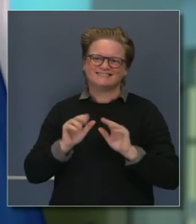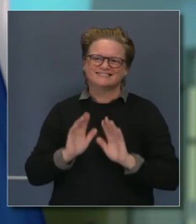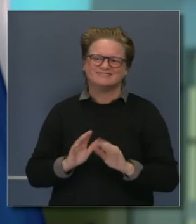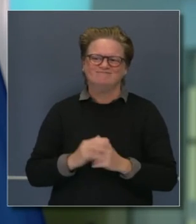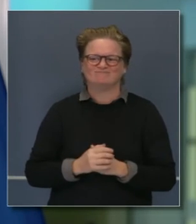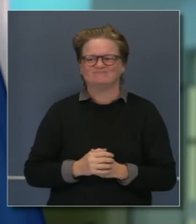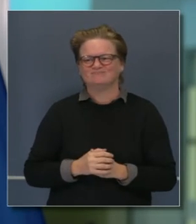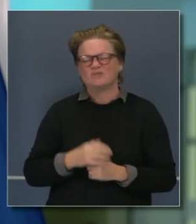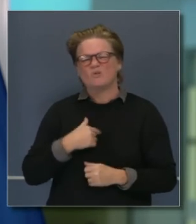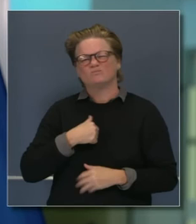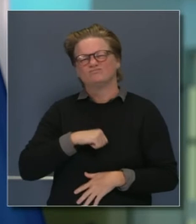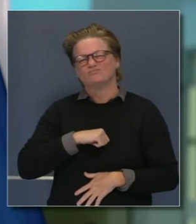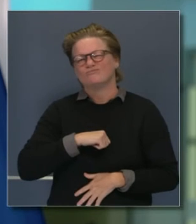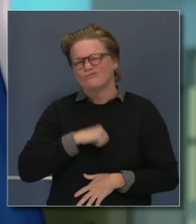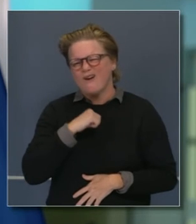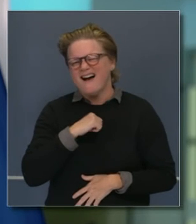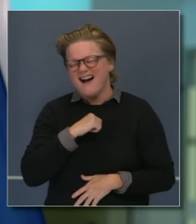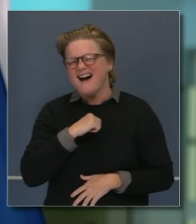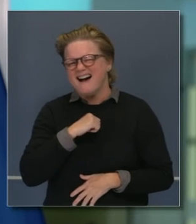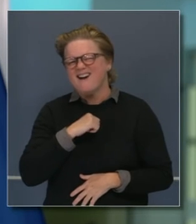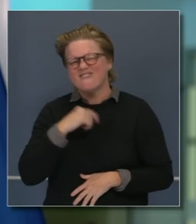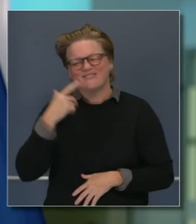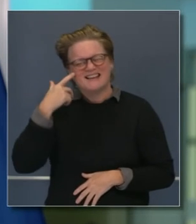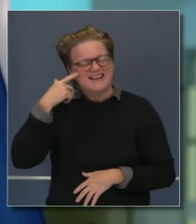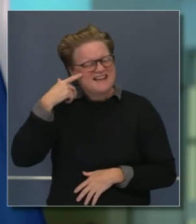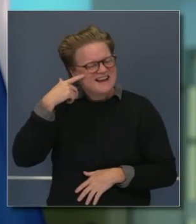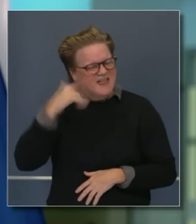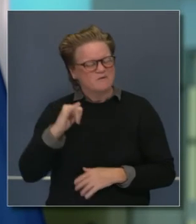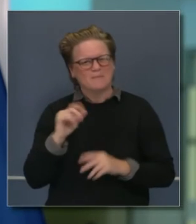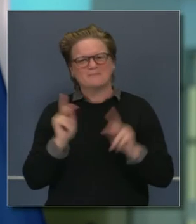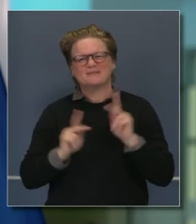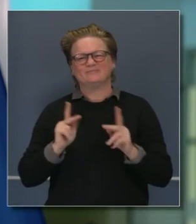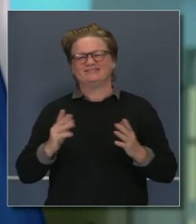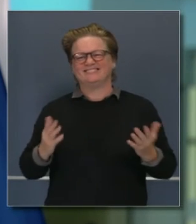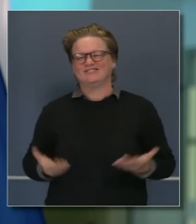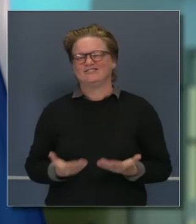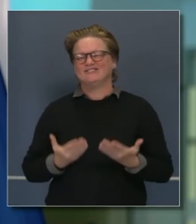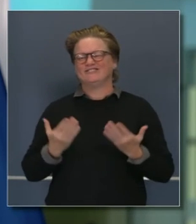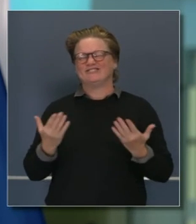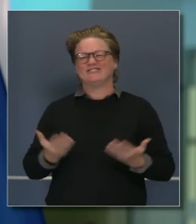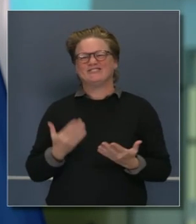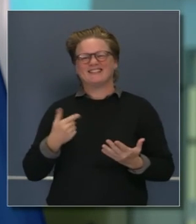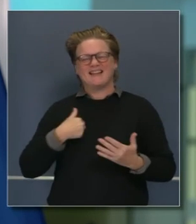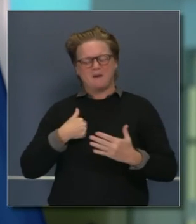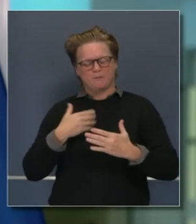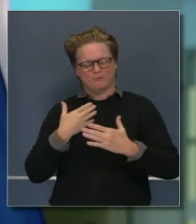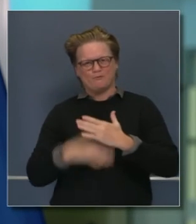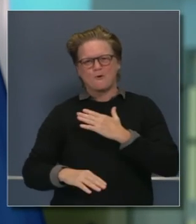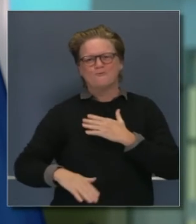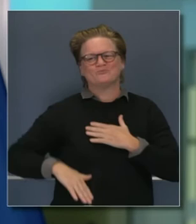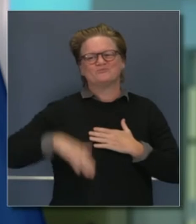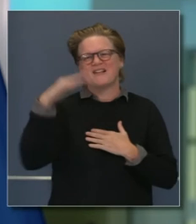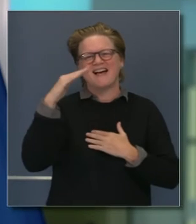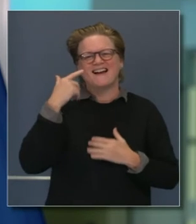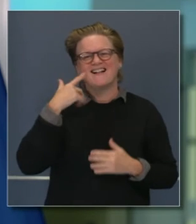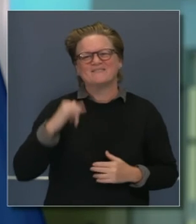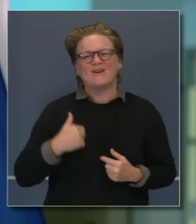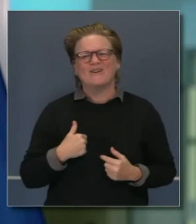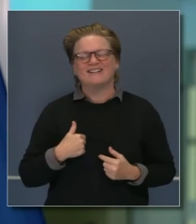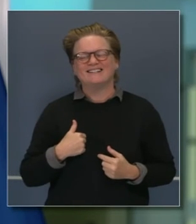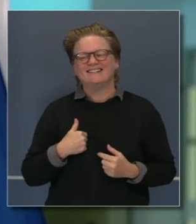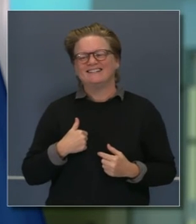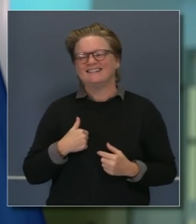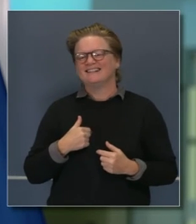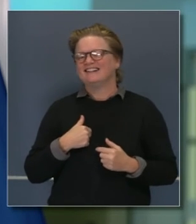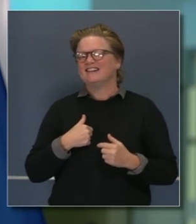distinción para nosotros tener californianos de esa índole. Y también en cuanto a nuestra relación del